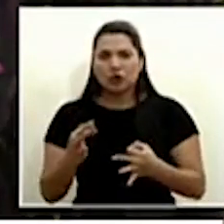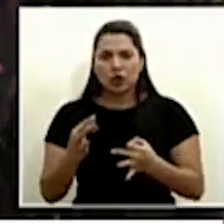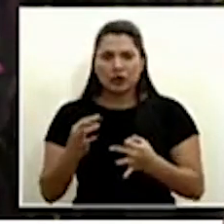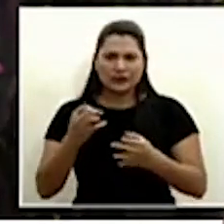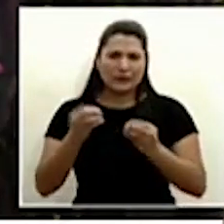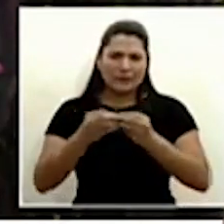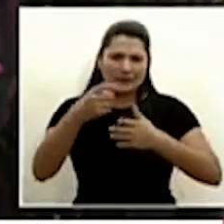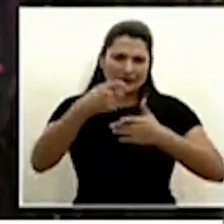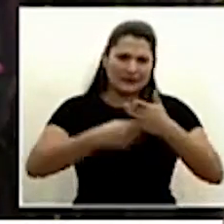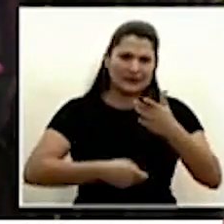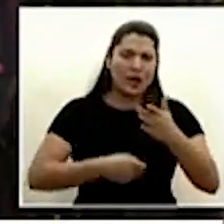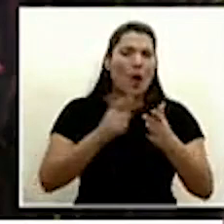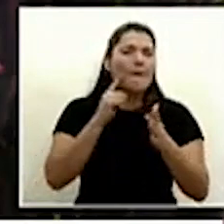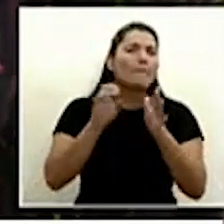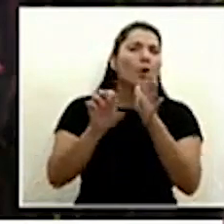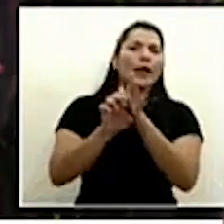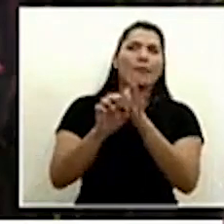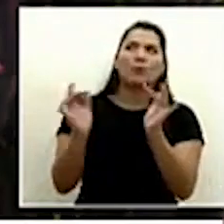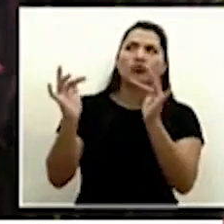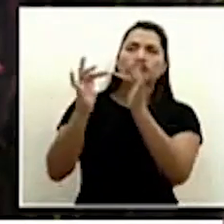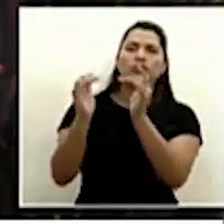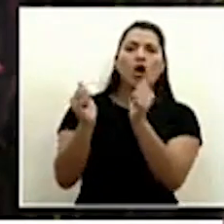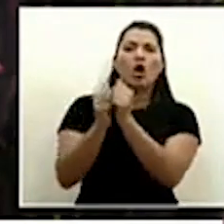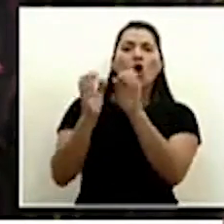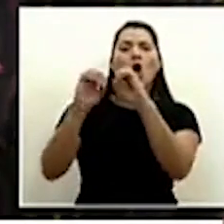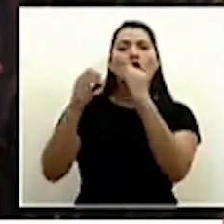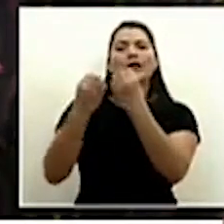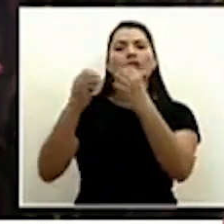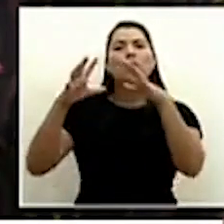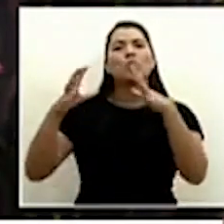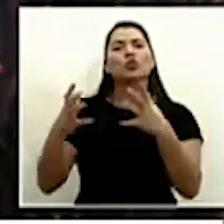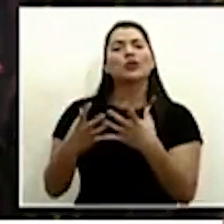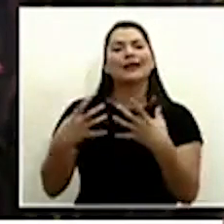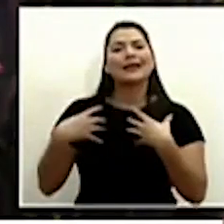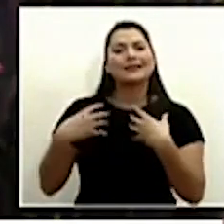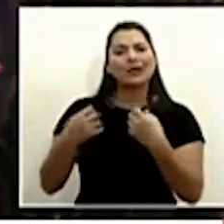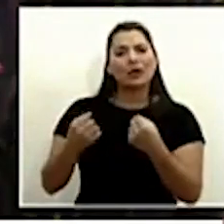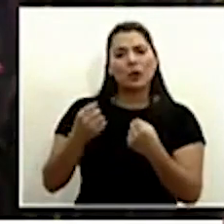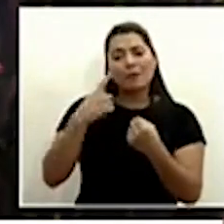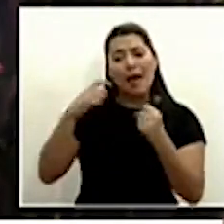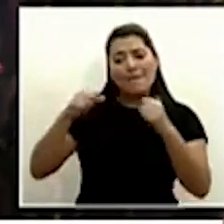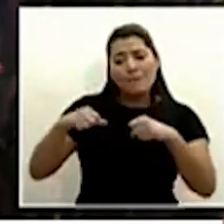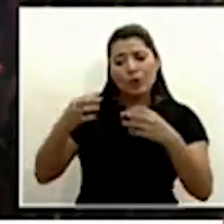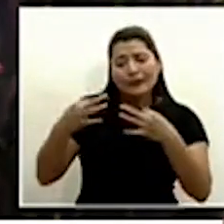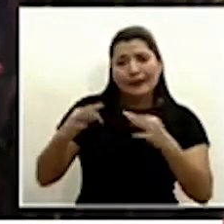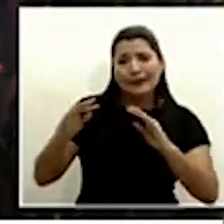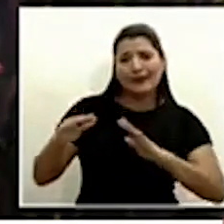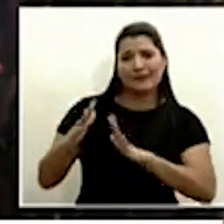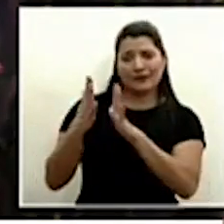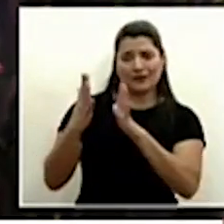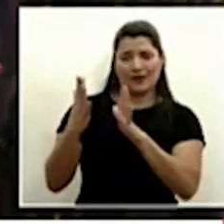la Organización Mundial de la Salud, para tratar de enfrentar lo que se está dando